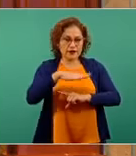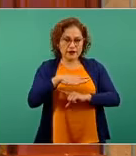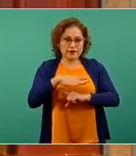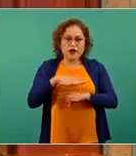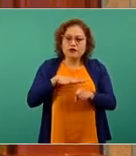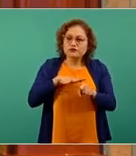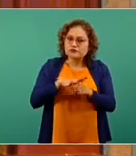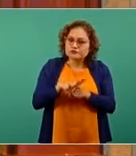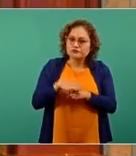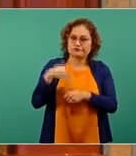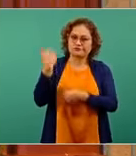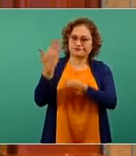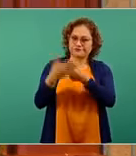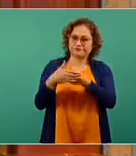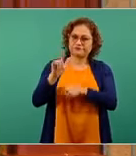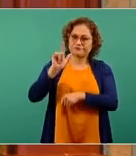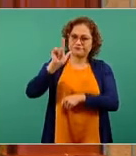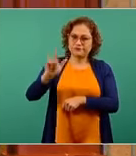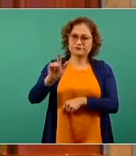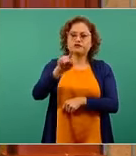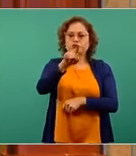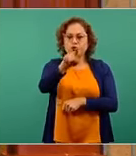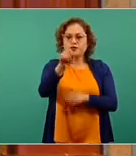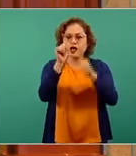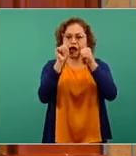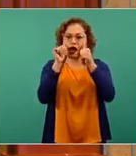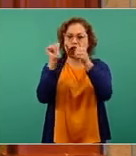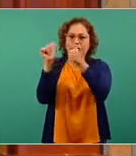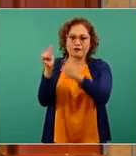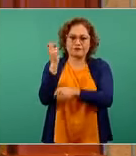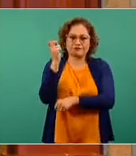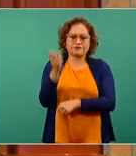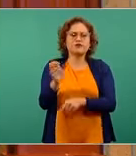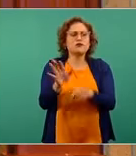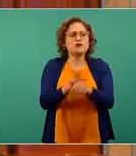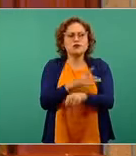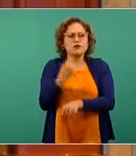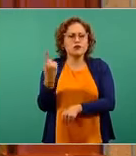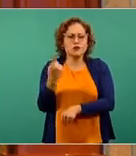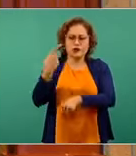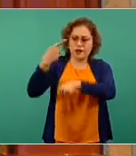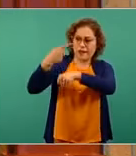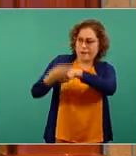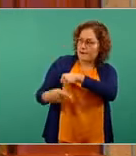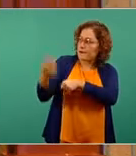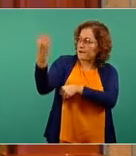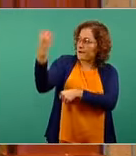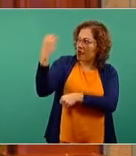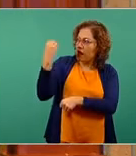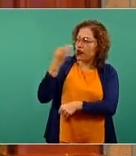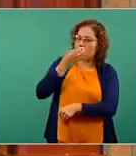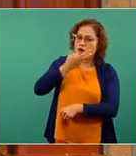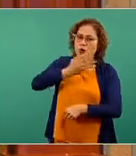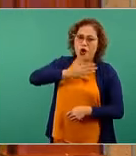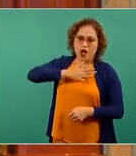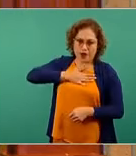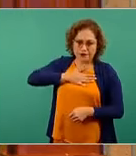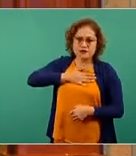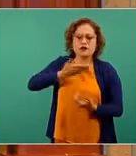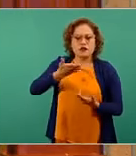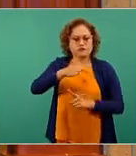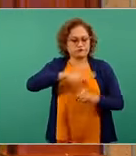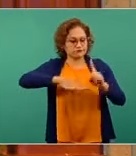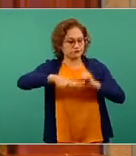del próximo lunes. ¿Por qué es importante esto? Porque en función de ese nivel de riesgo es que se implementan las intervenciones